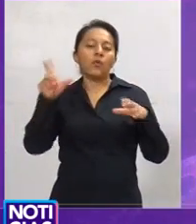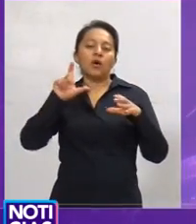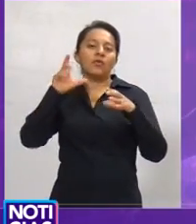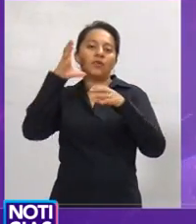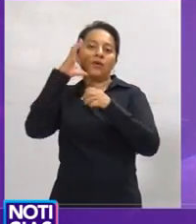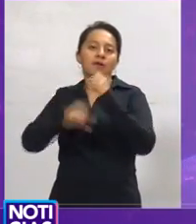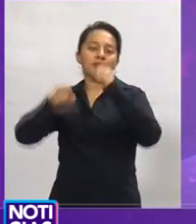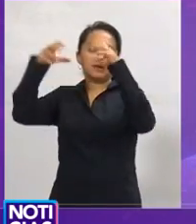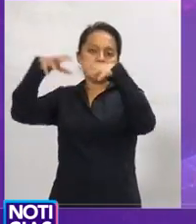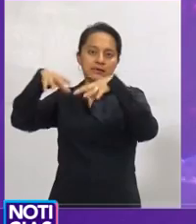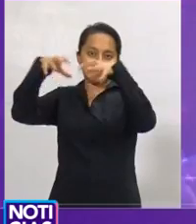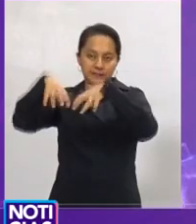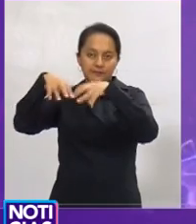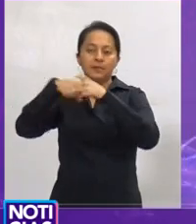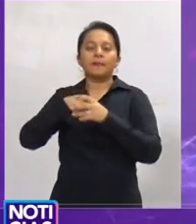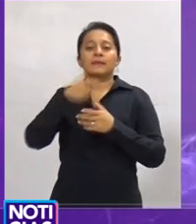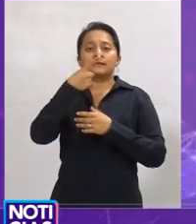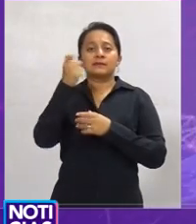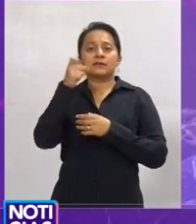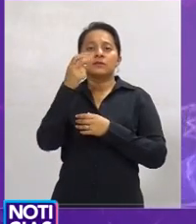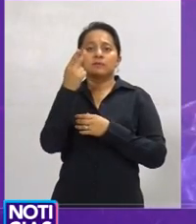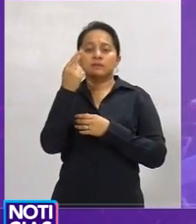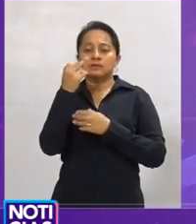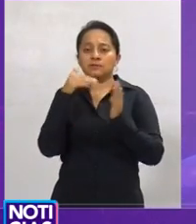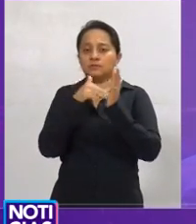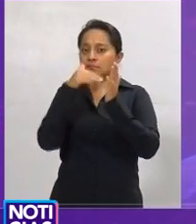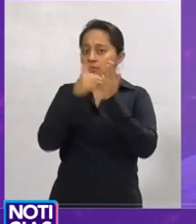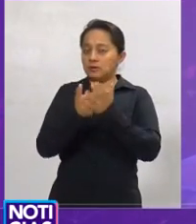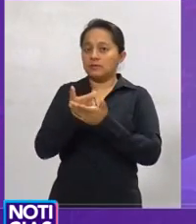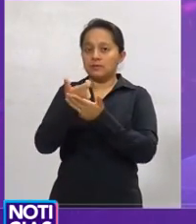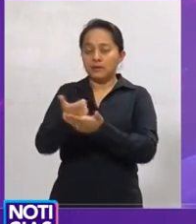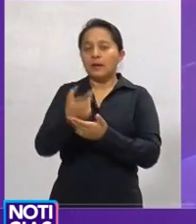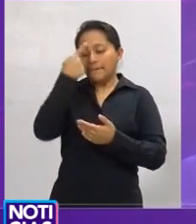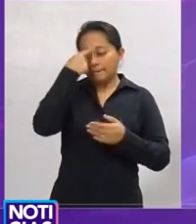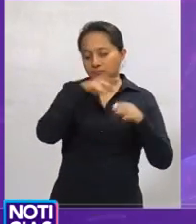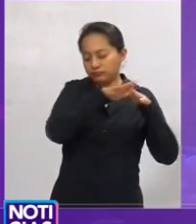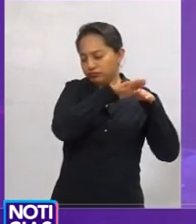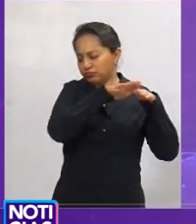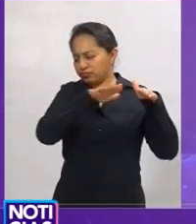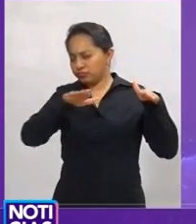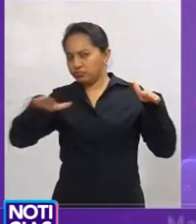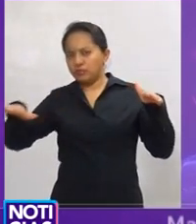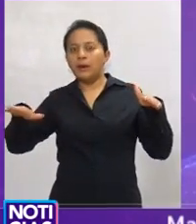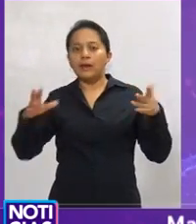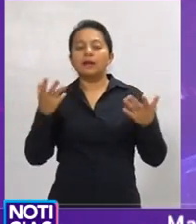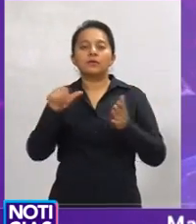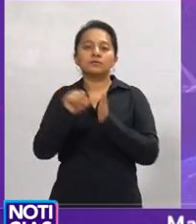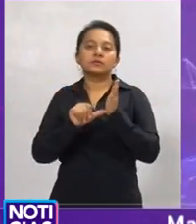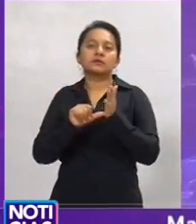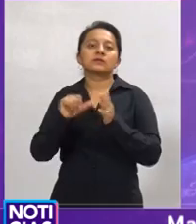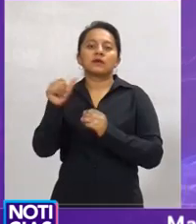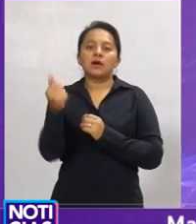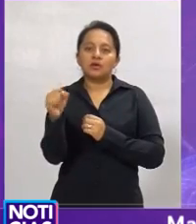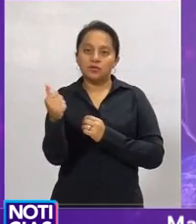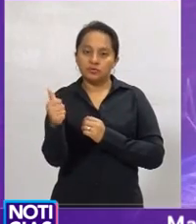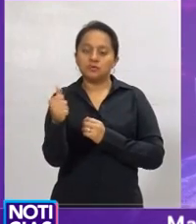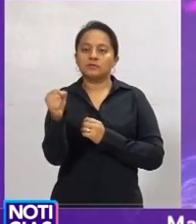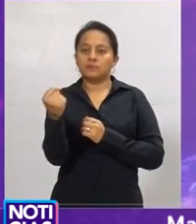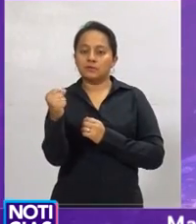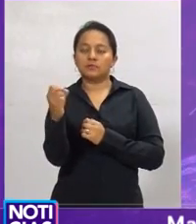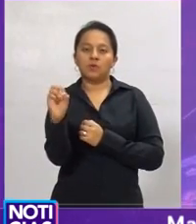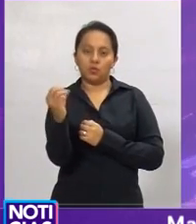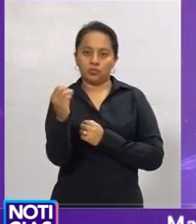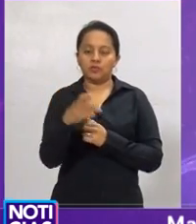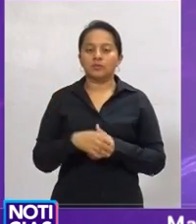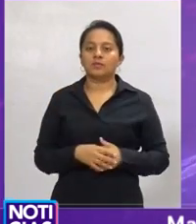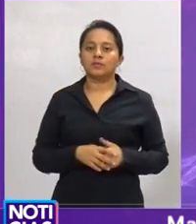reencarpetado en colonias durante los meses de agosto, septiembre y octubre. Con imágenes de Saúl Martínez, informo para Noticias RTQ, María